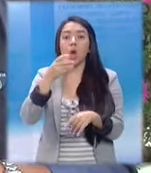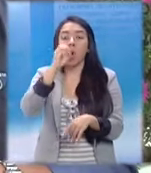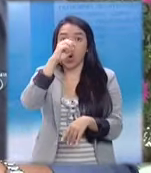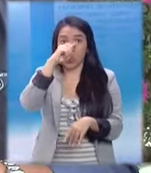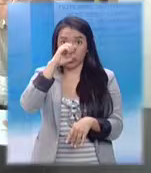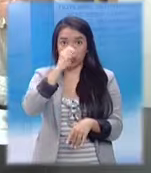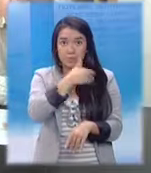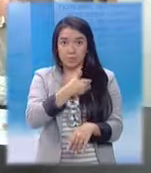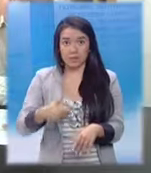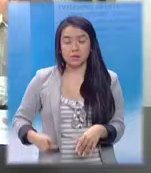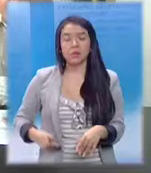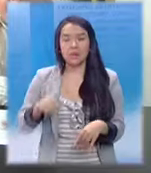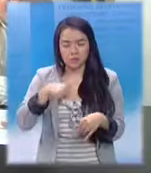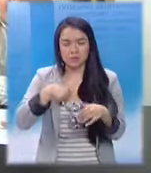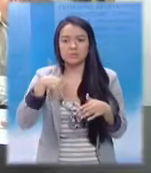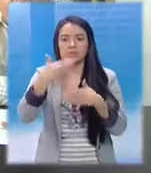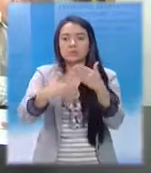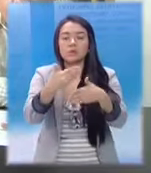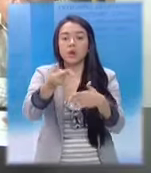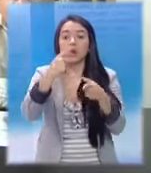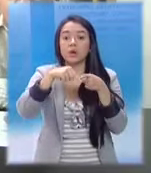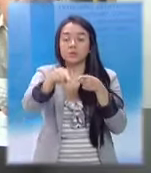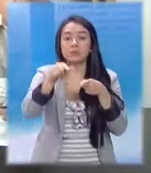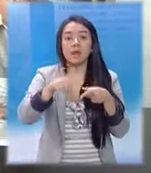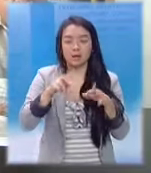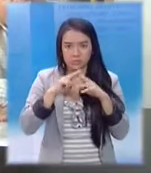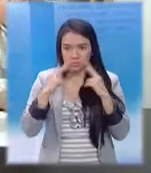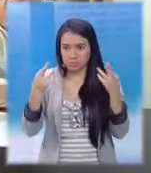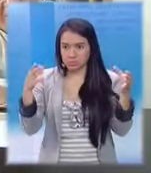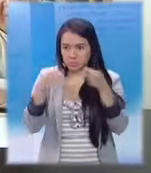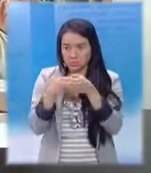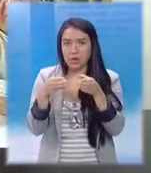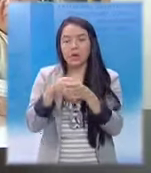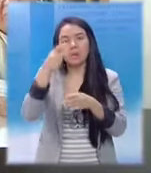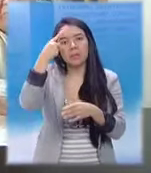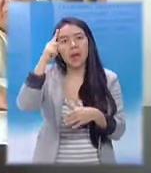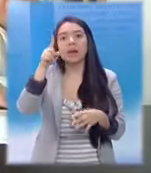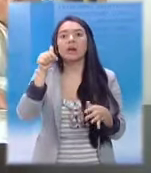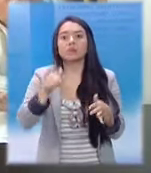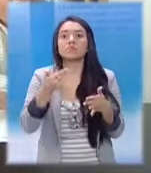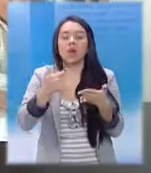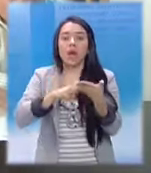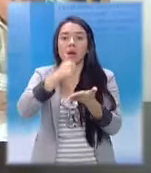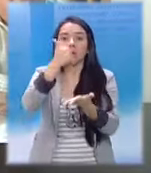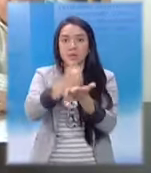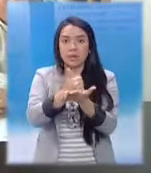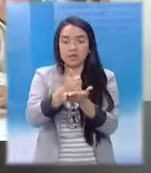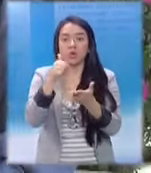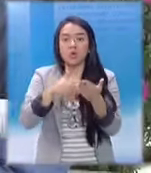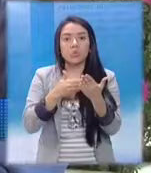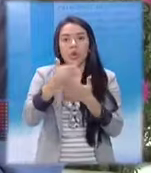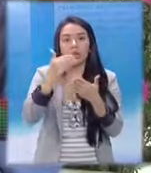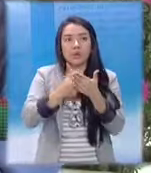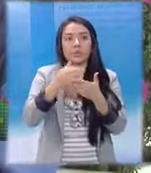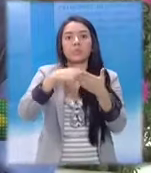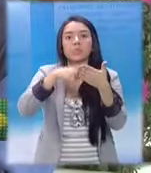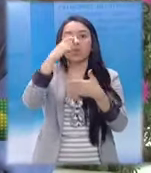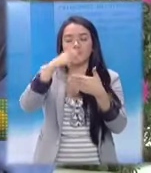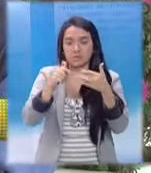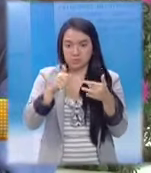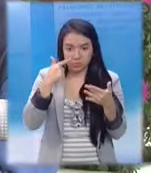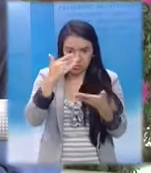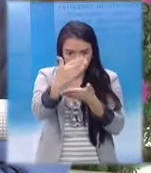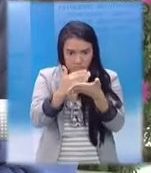próxima semana se reunirá con los jefes de bloque y lograr un consenso para la aprobación de su propuesta. Más adelante